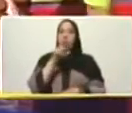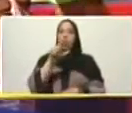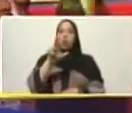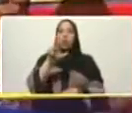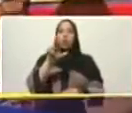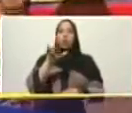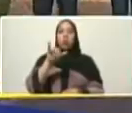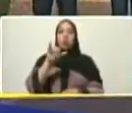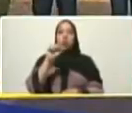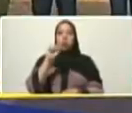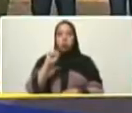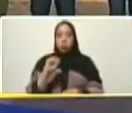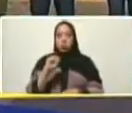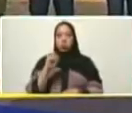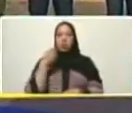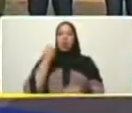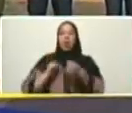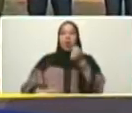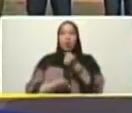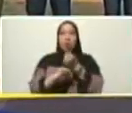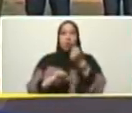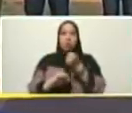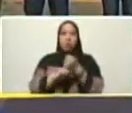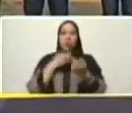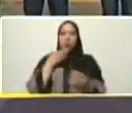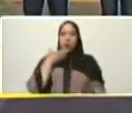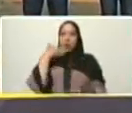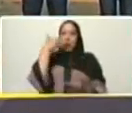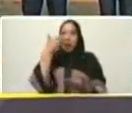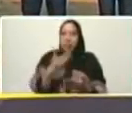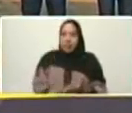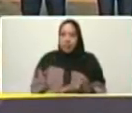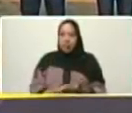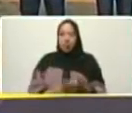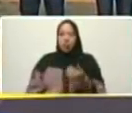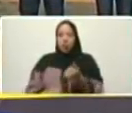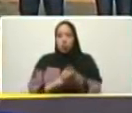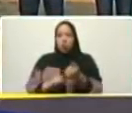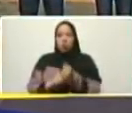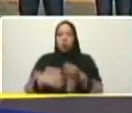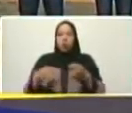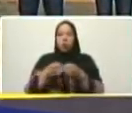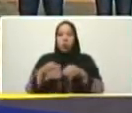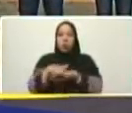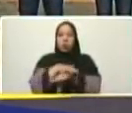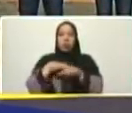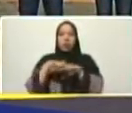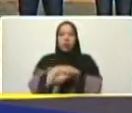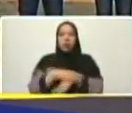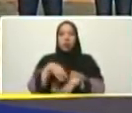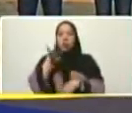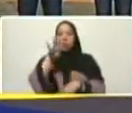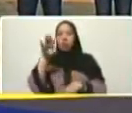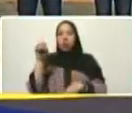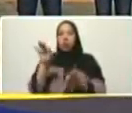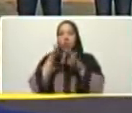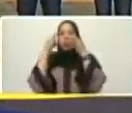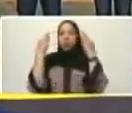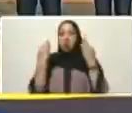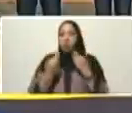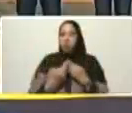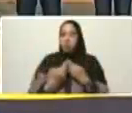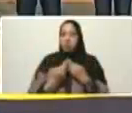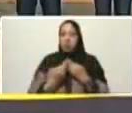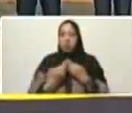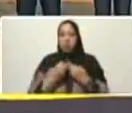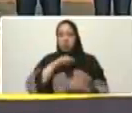gracias por apoyarnos usted y nuestro alcalde y el equipo del ministerio por mis 50 viviendas para nuestra comunidad